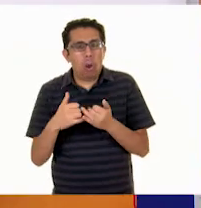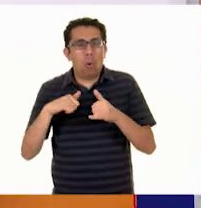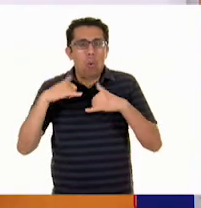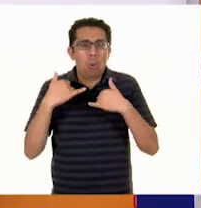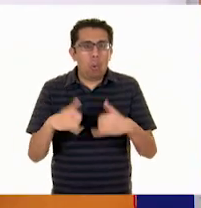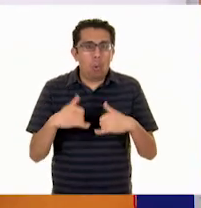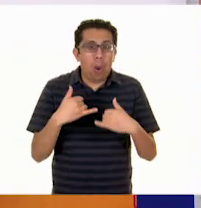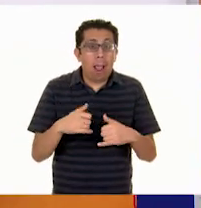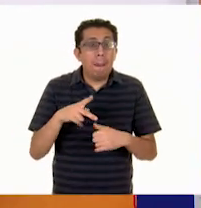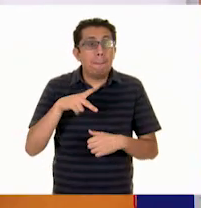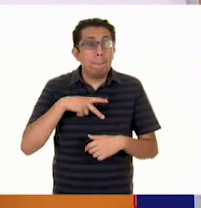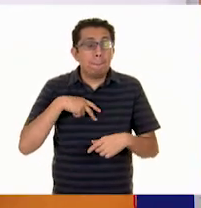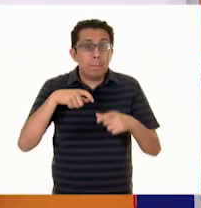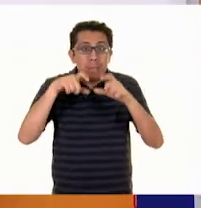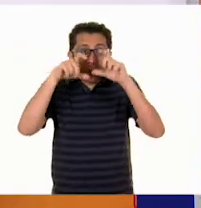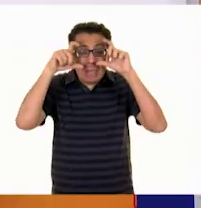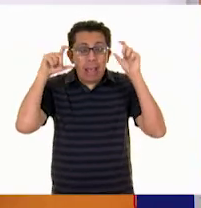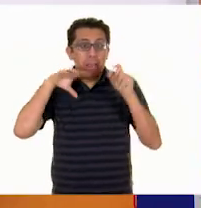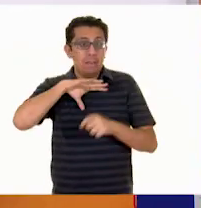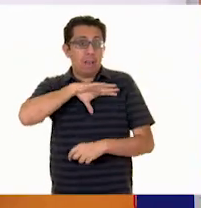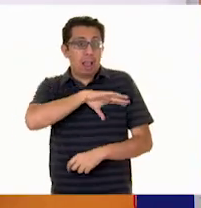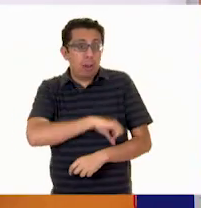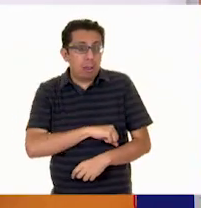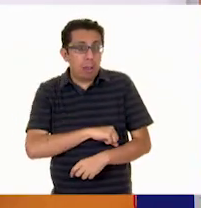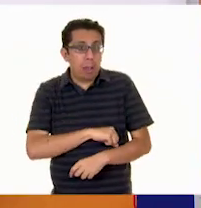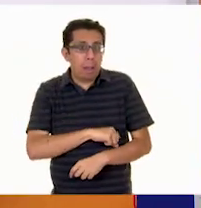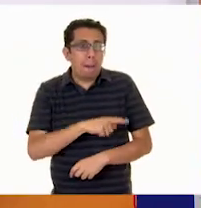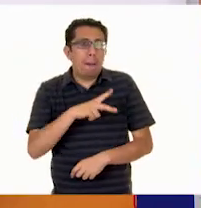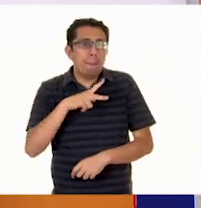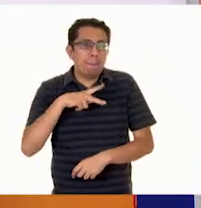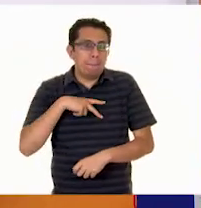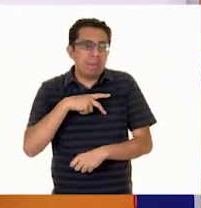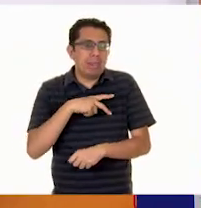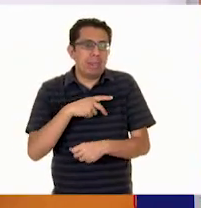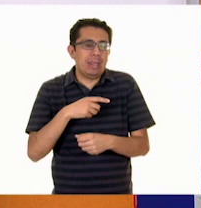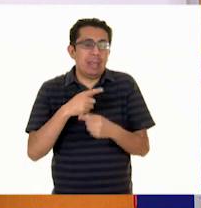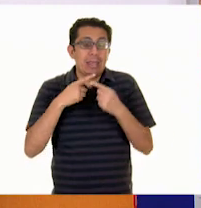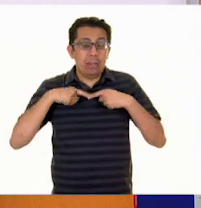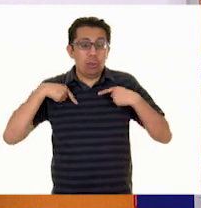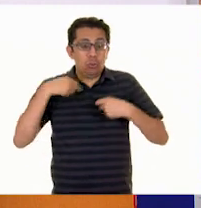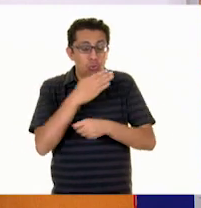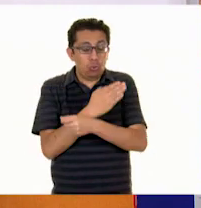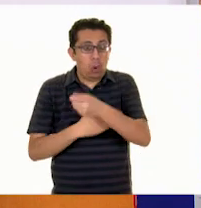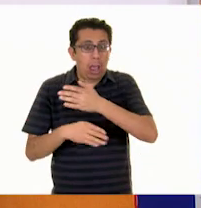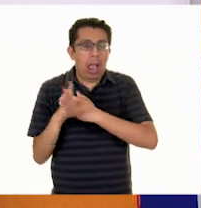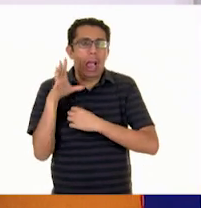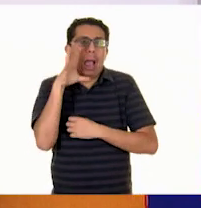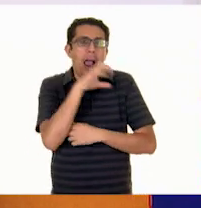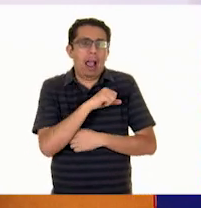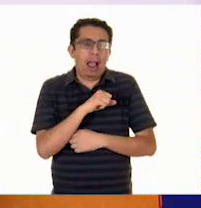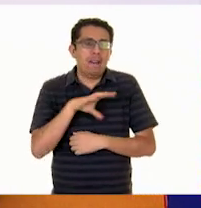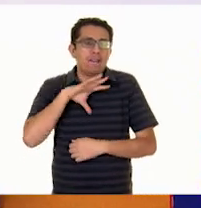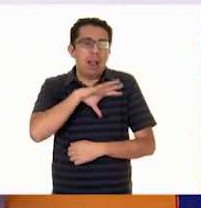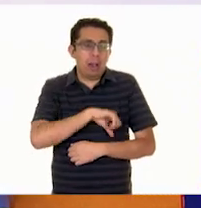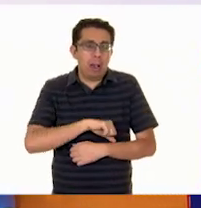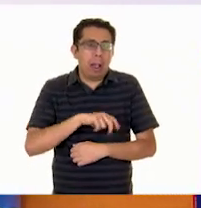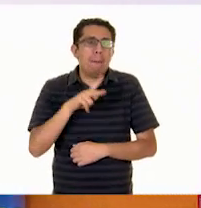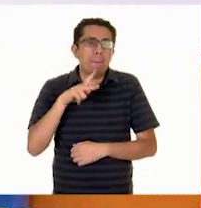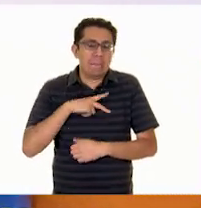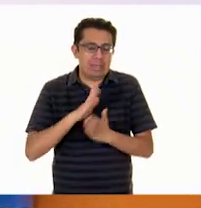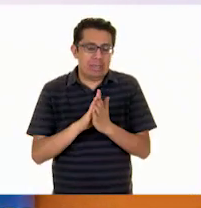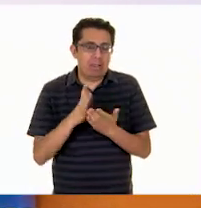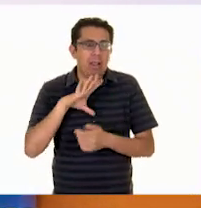mis anteojos favoritos, mi suéter favorito y mis libros favoritos. Un